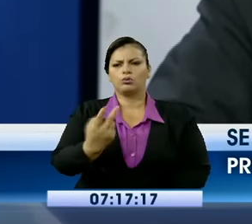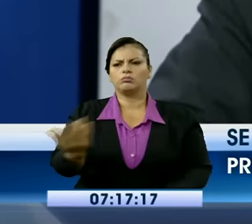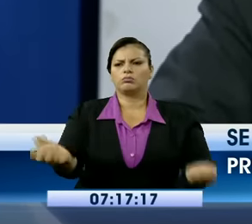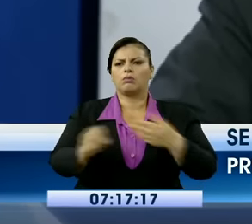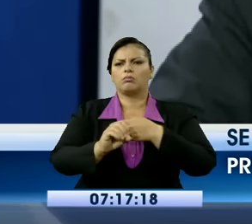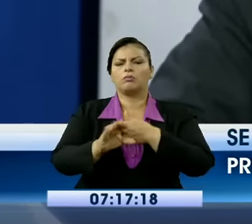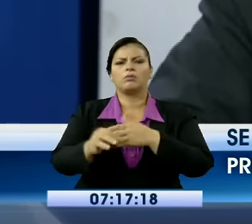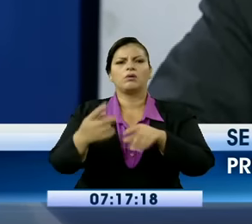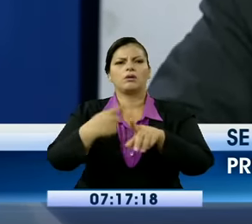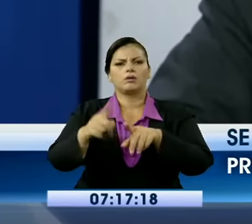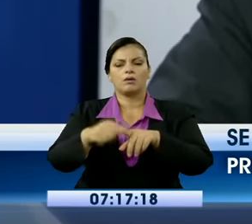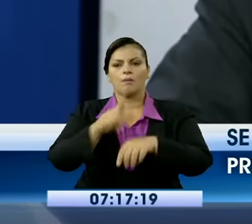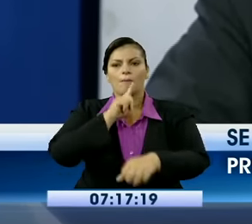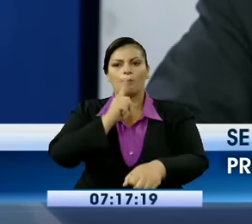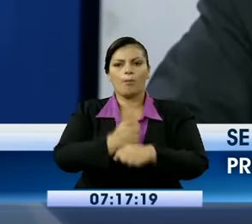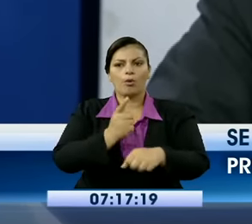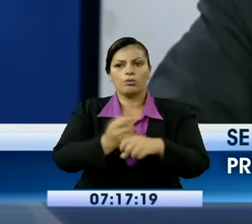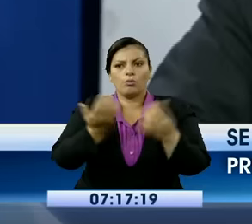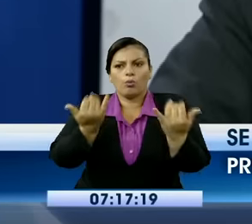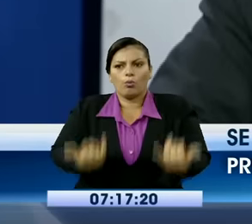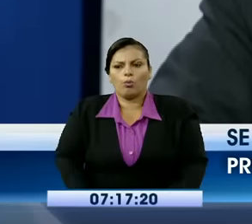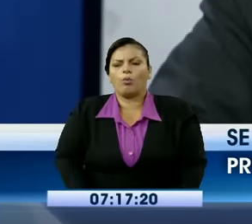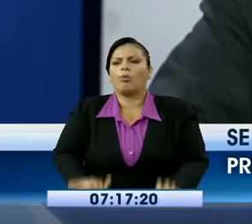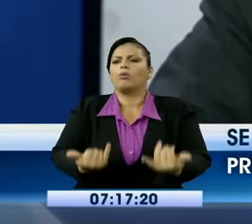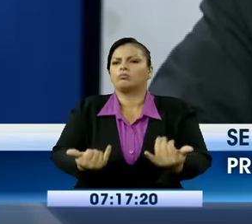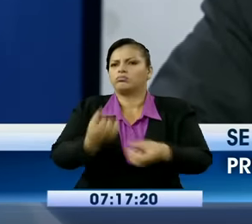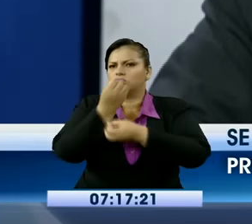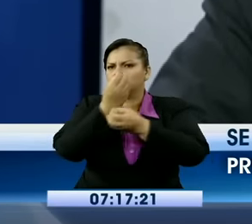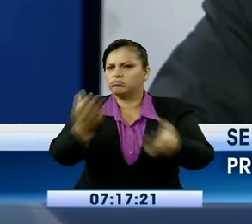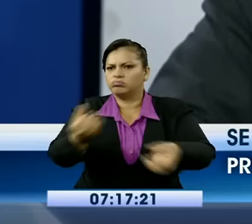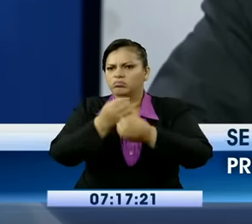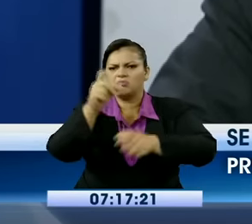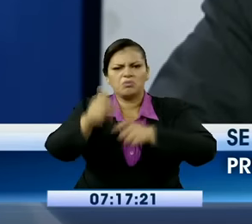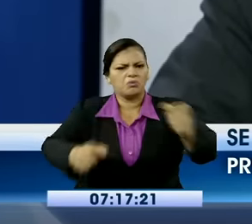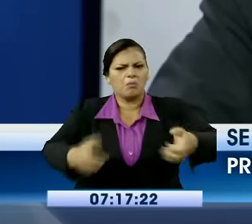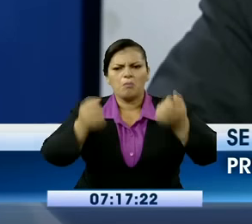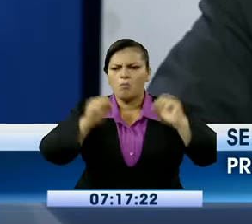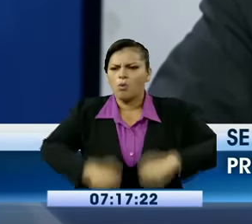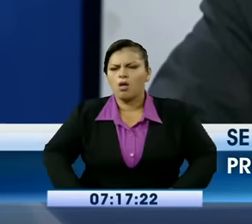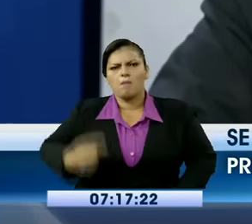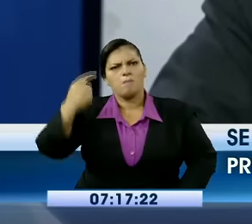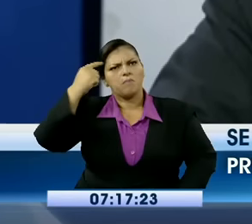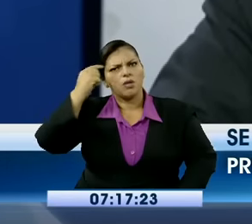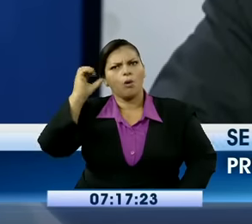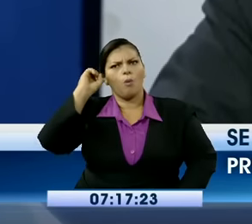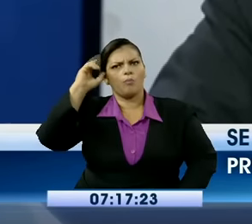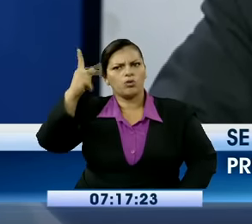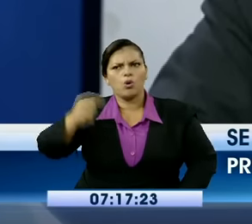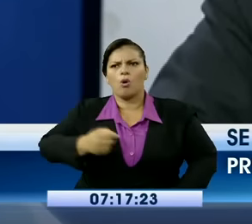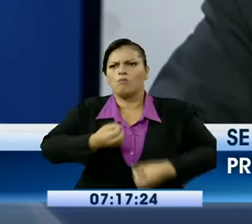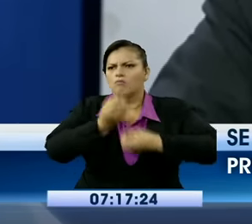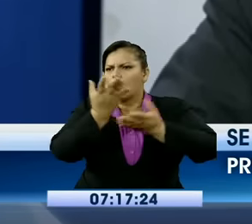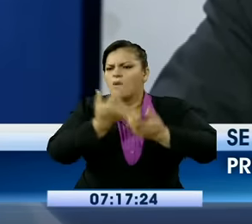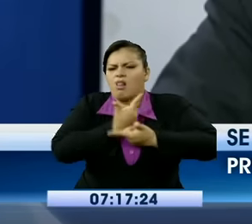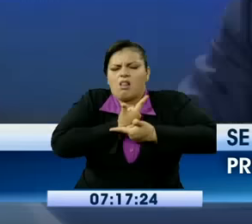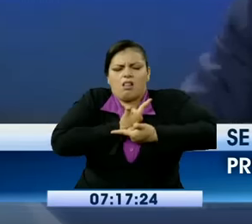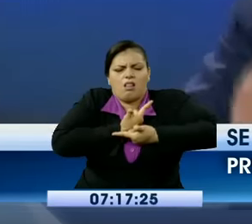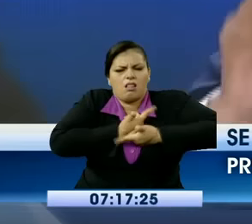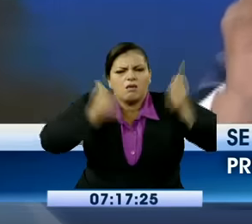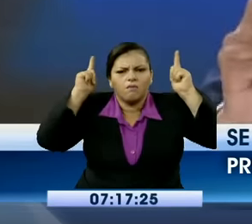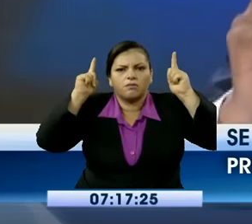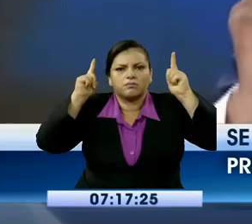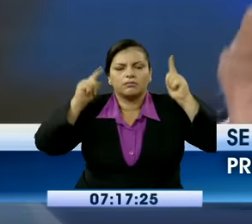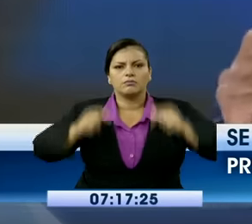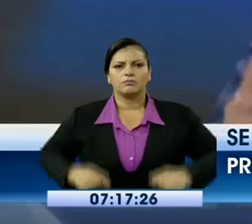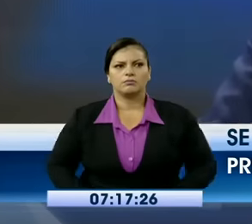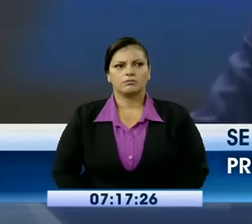independencia total, libertad de pensamiento, libertad de expresión, libertad de comunicación. La